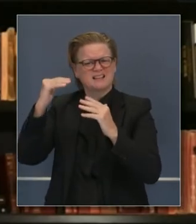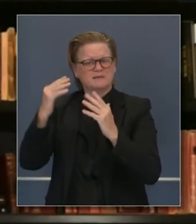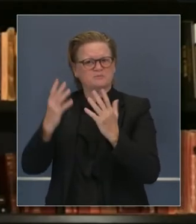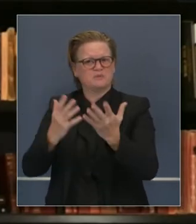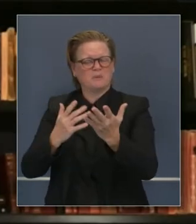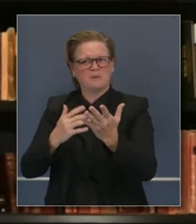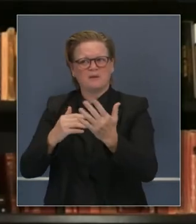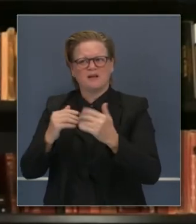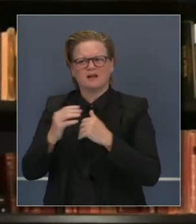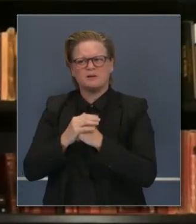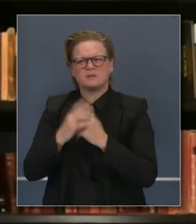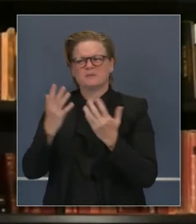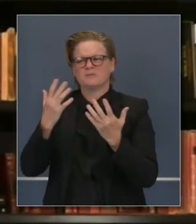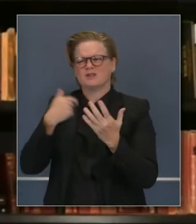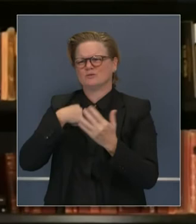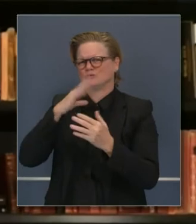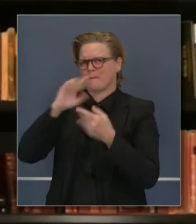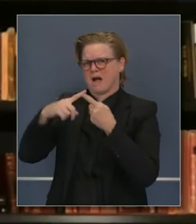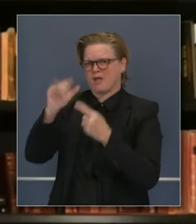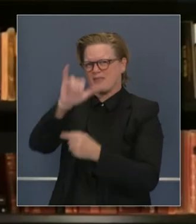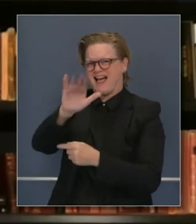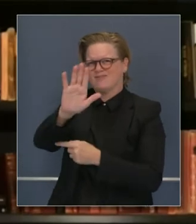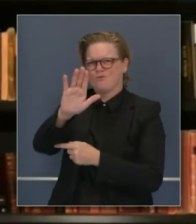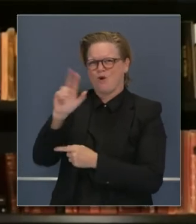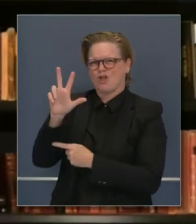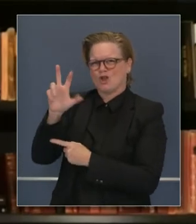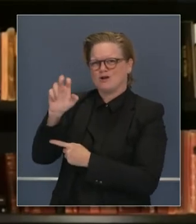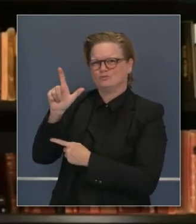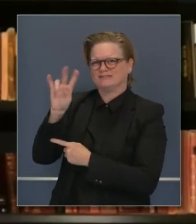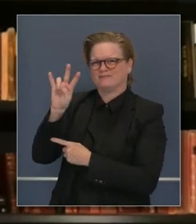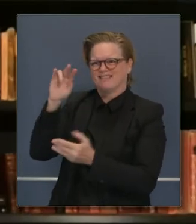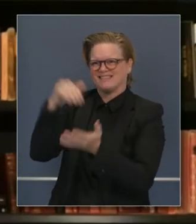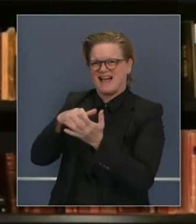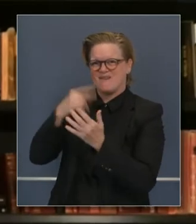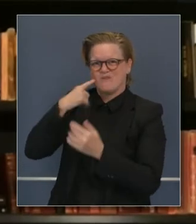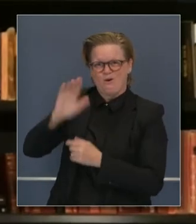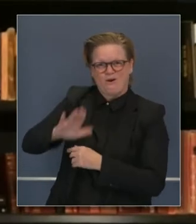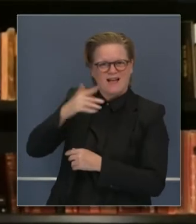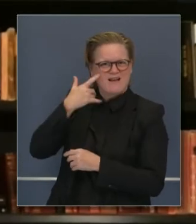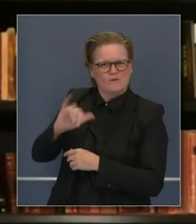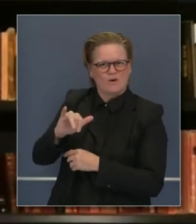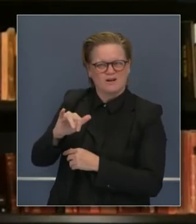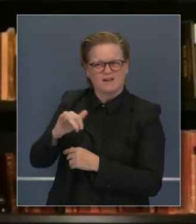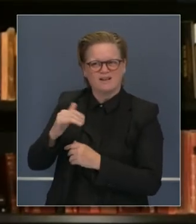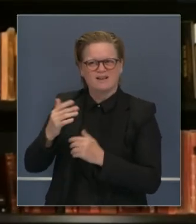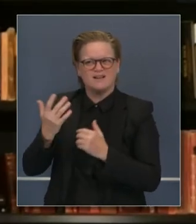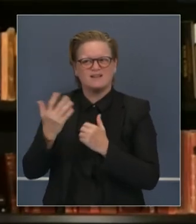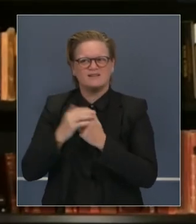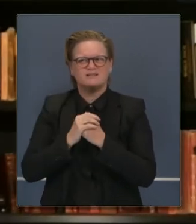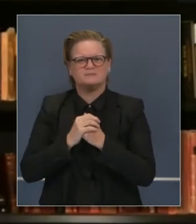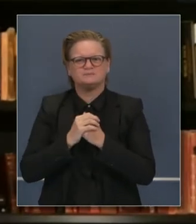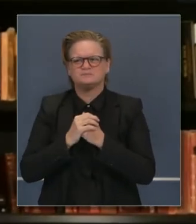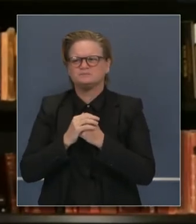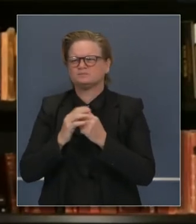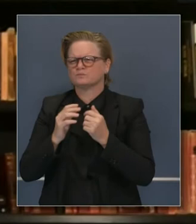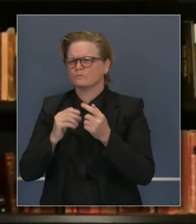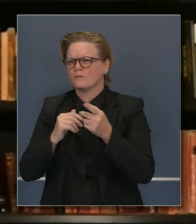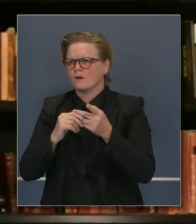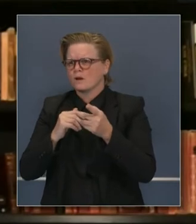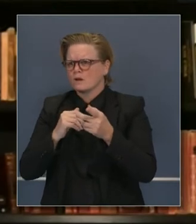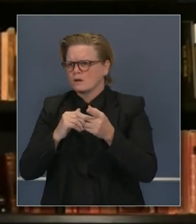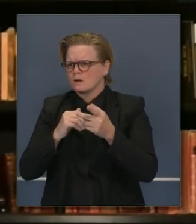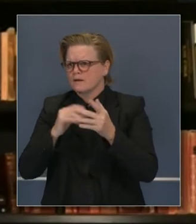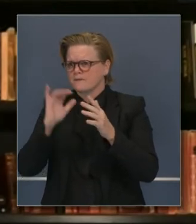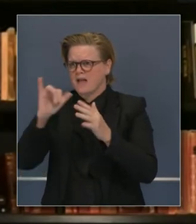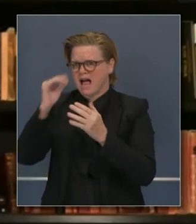327 mil dosis que están por llegar a California en las siguientes semanas. Esa información